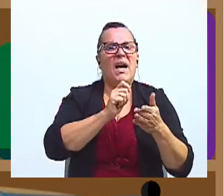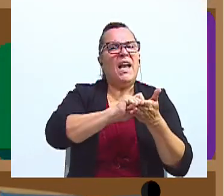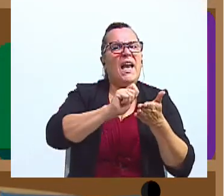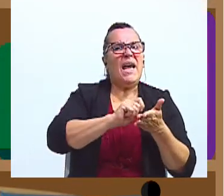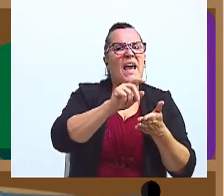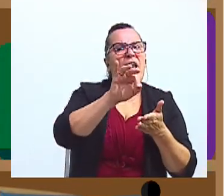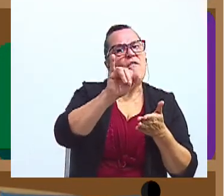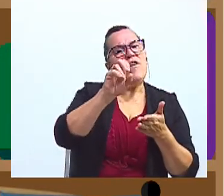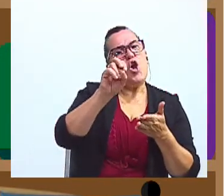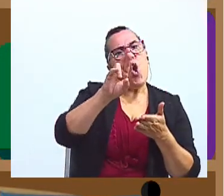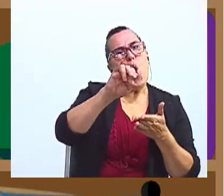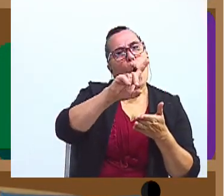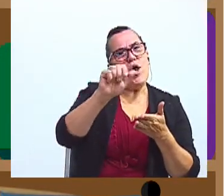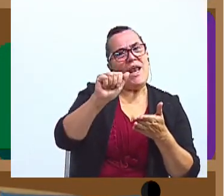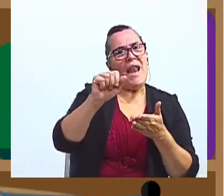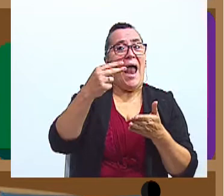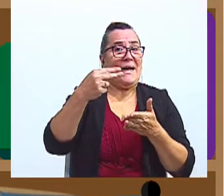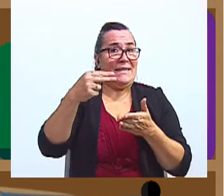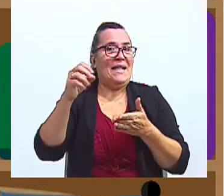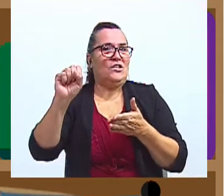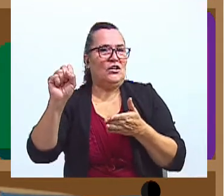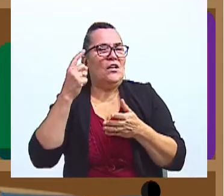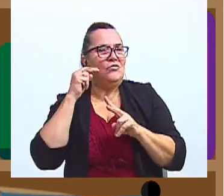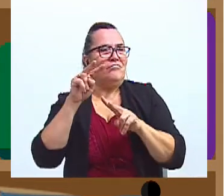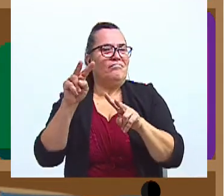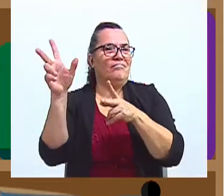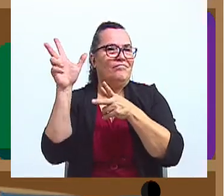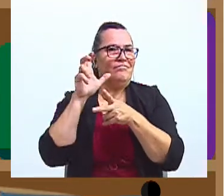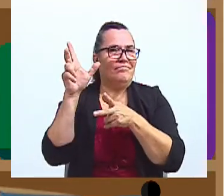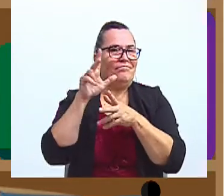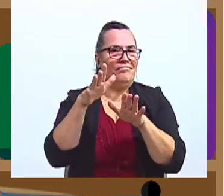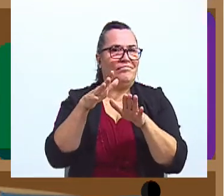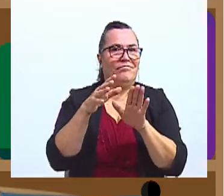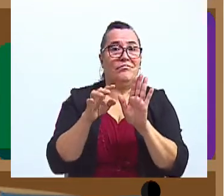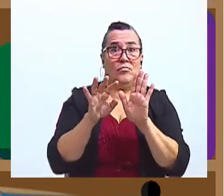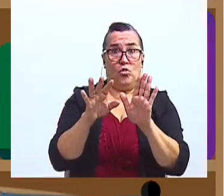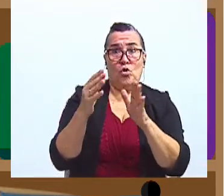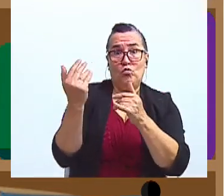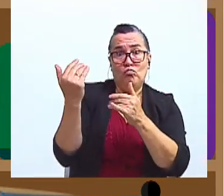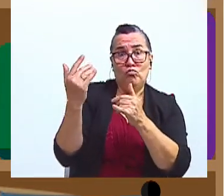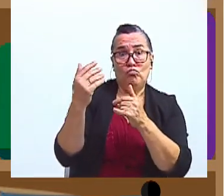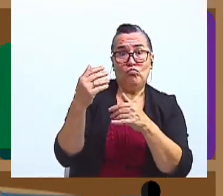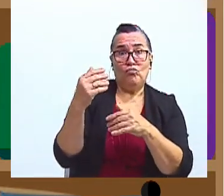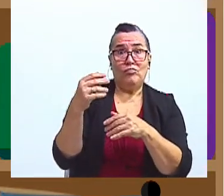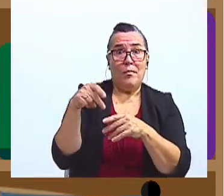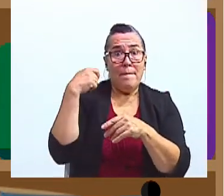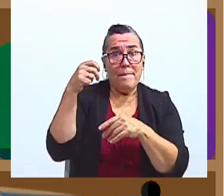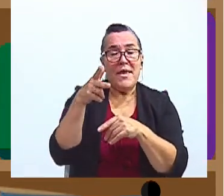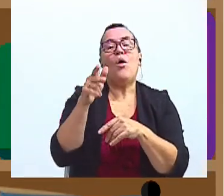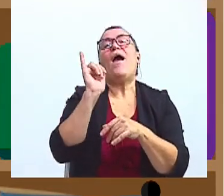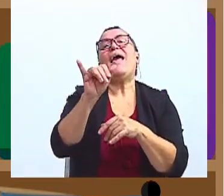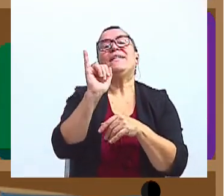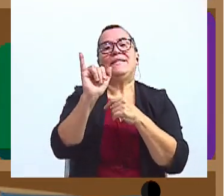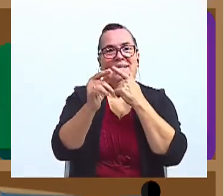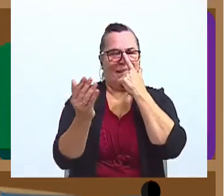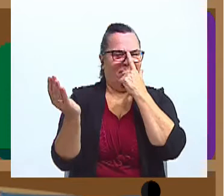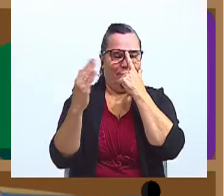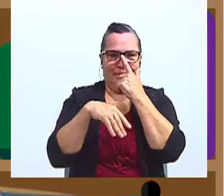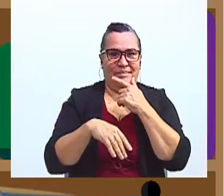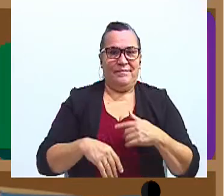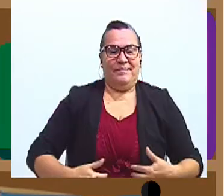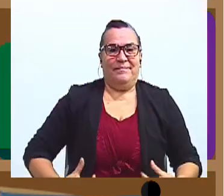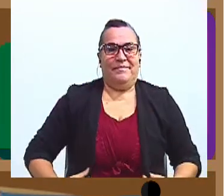Hernández Solano y quiero que la veamos. Así que, señor productor, si me da el video de Latidos. Sí, ese, exacto. Vamos allá.